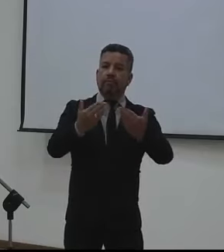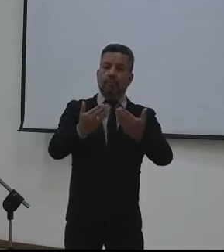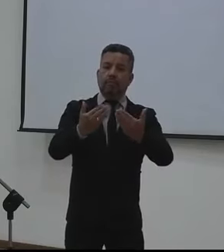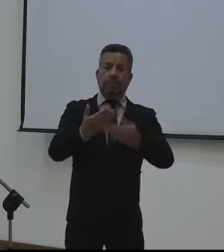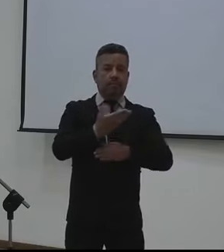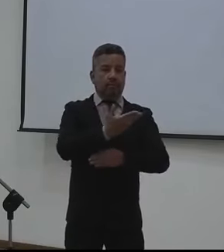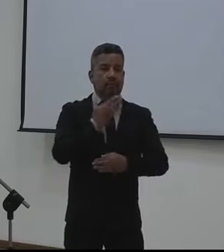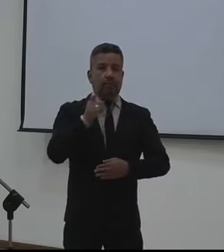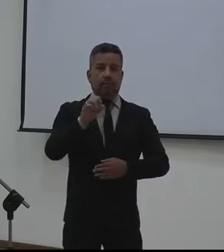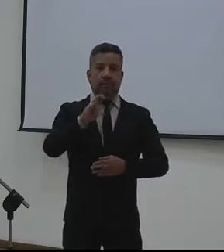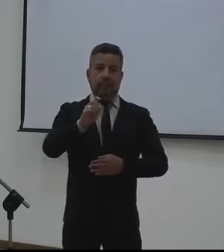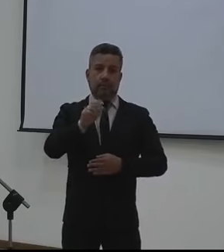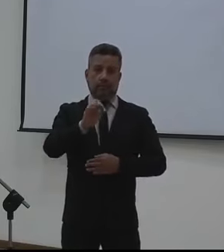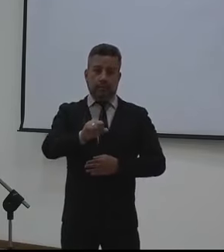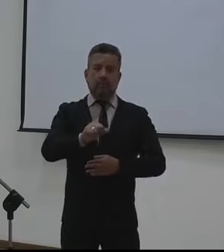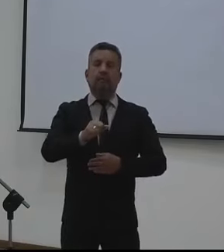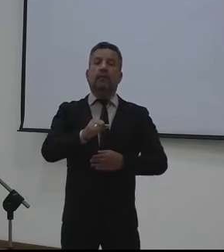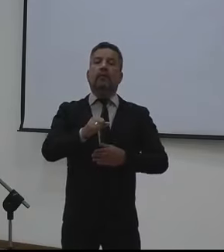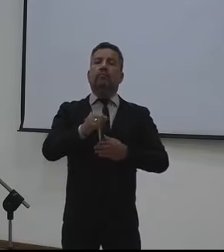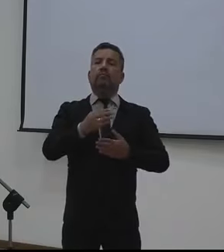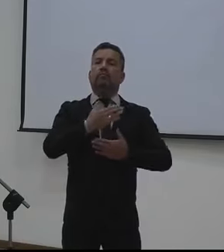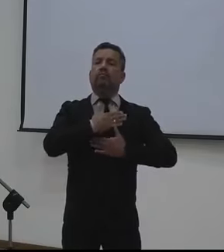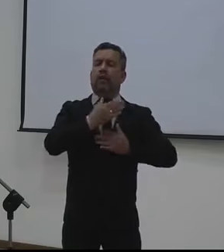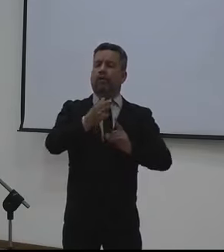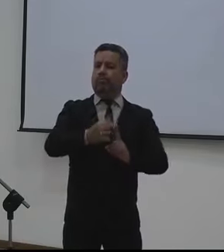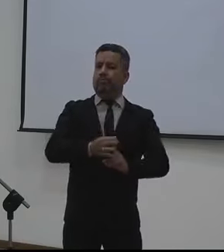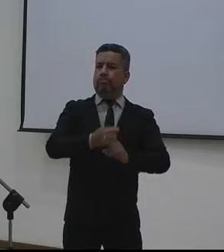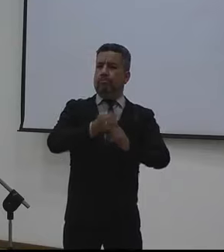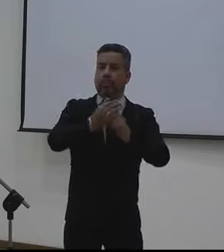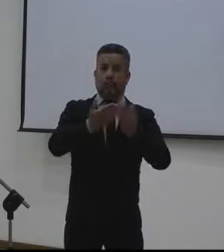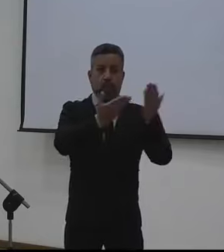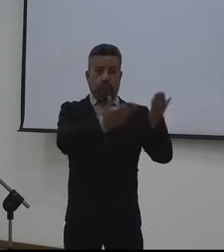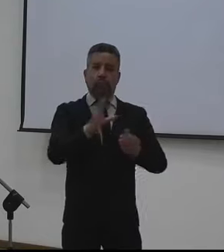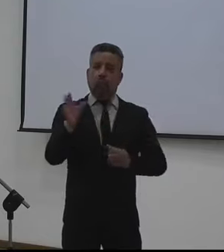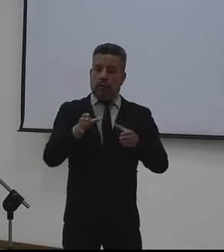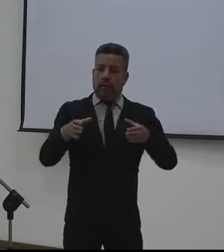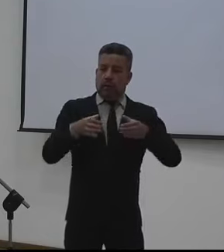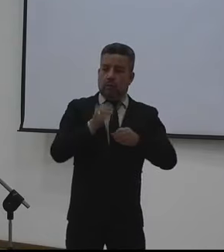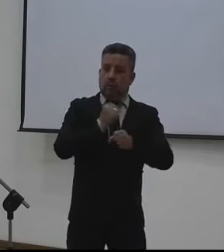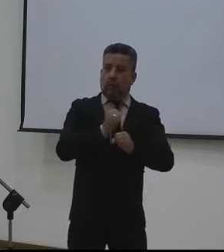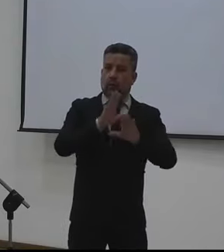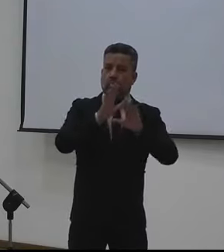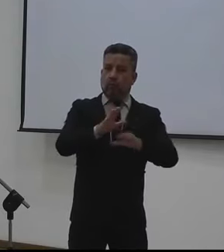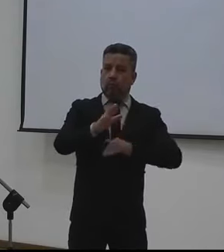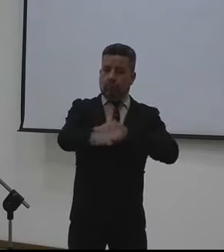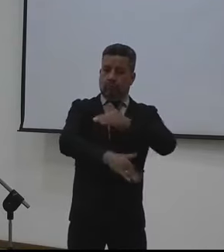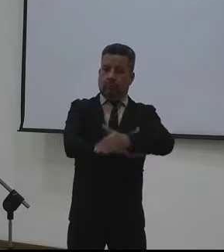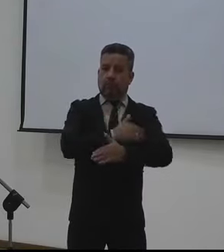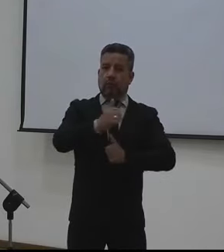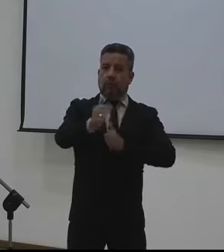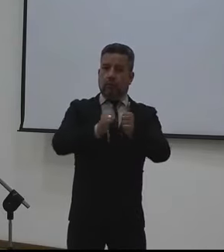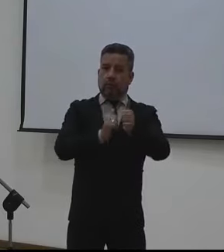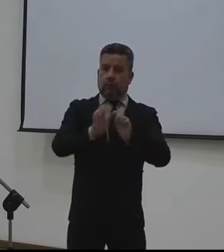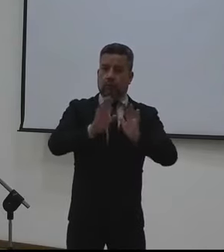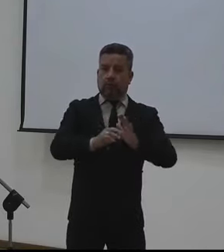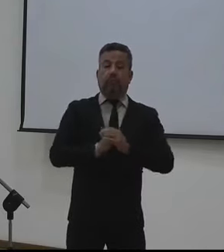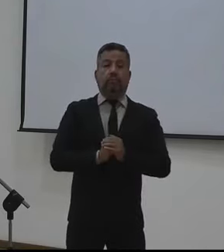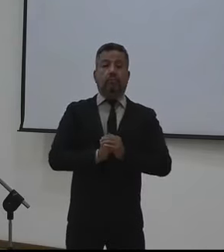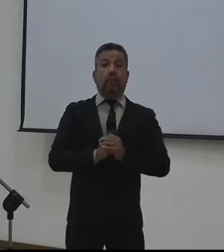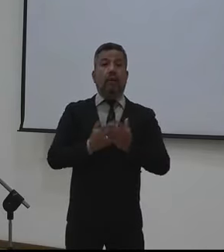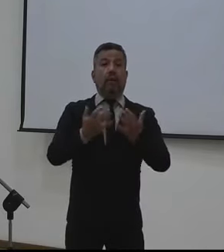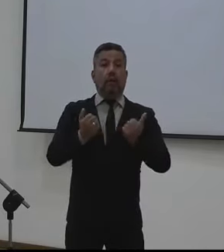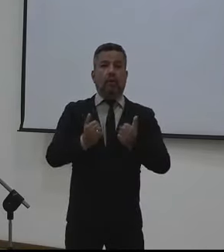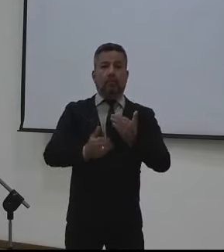Gracias Sebastián. Un saludo muy especial para usted, para todo el equipo de trabajo del Ministerio del Deporte.